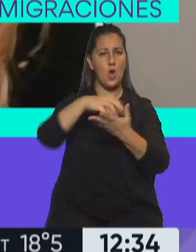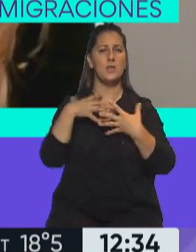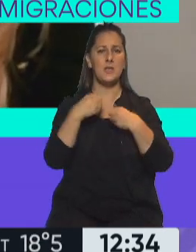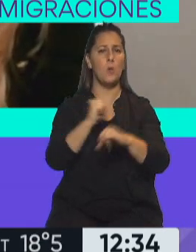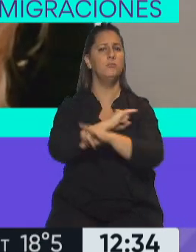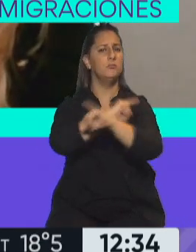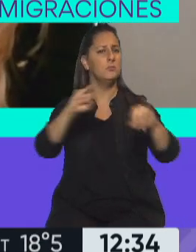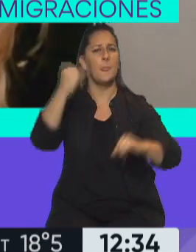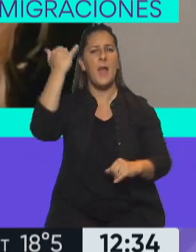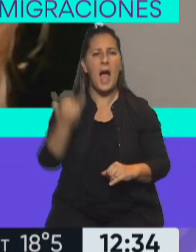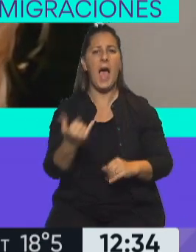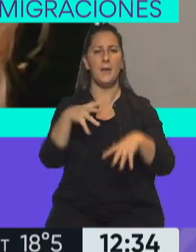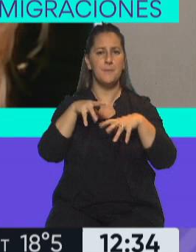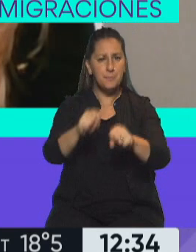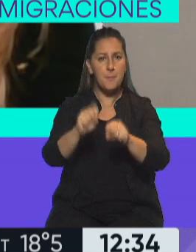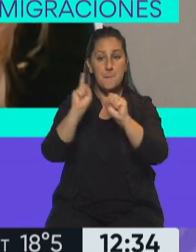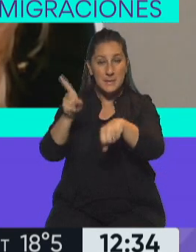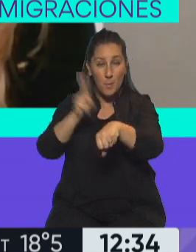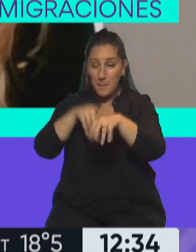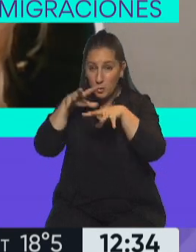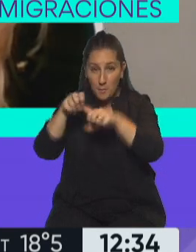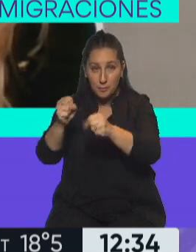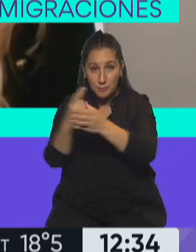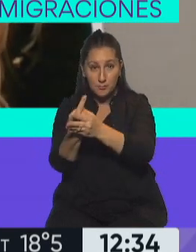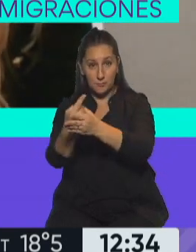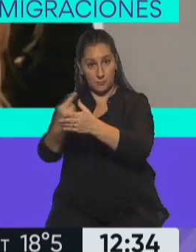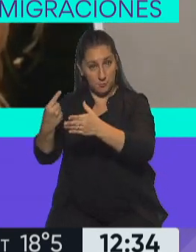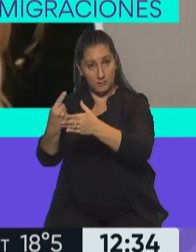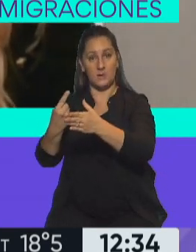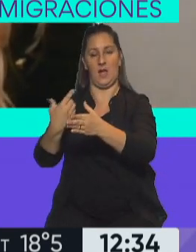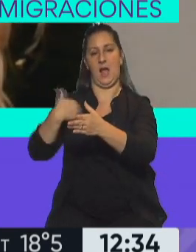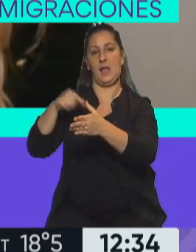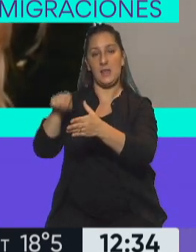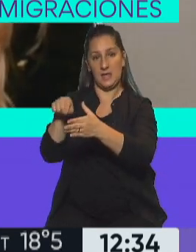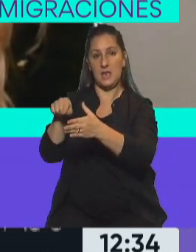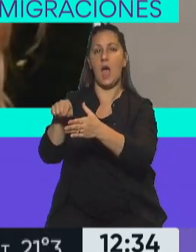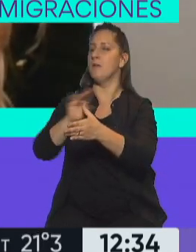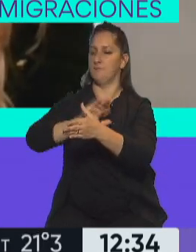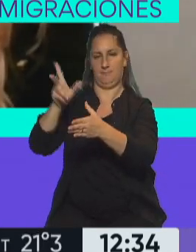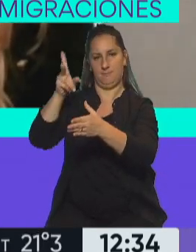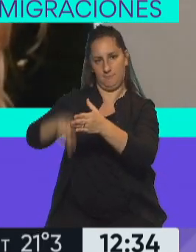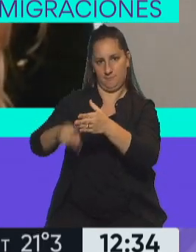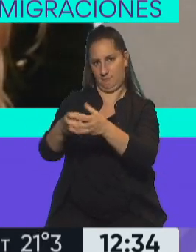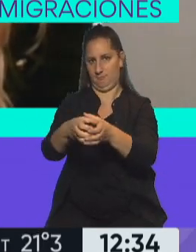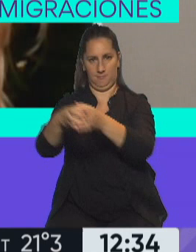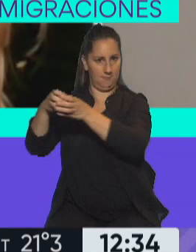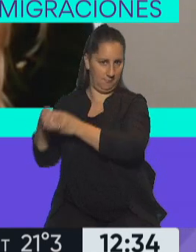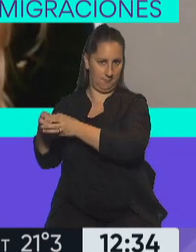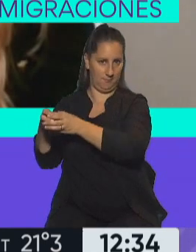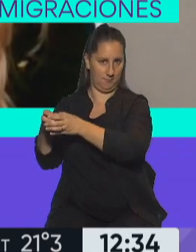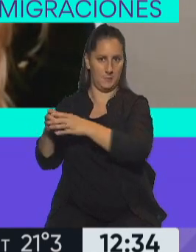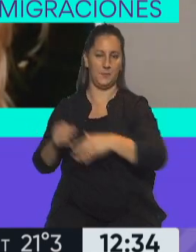detectado y se habían aislado en el mismo momento en que estaban ingresando a la República Argentina las personas que venían con esta cepa de Europa.